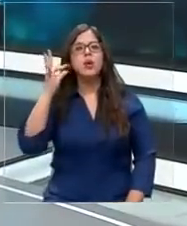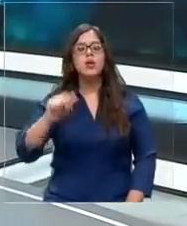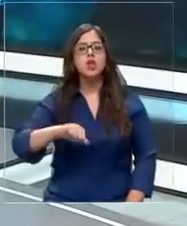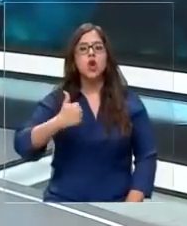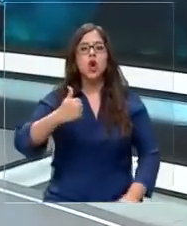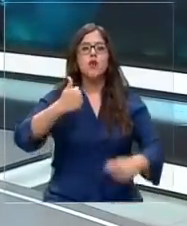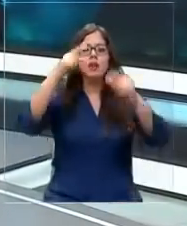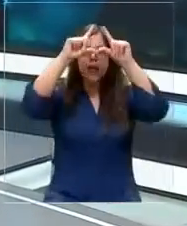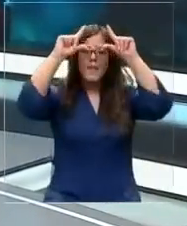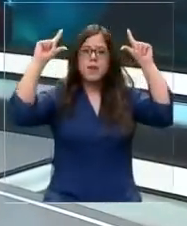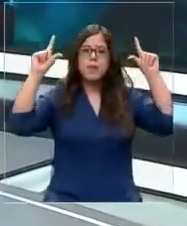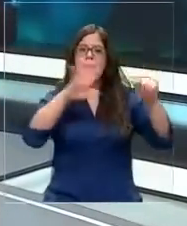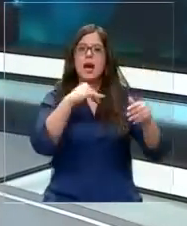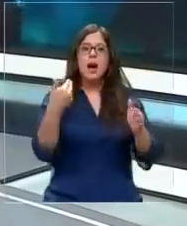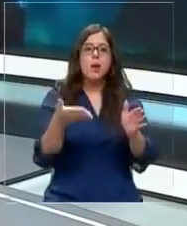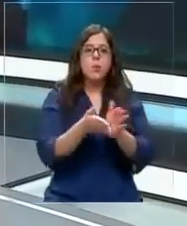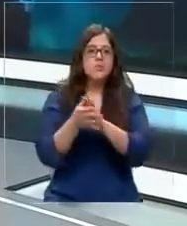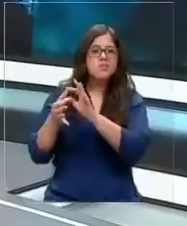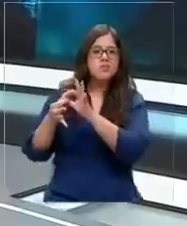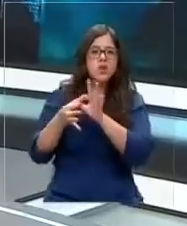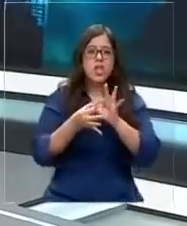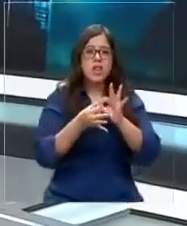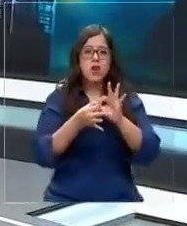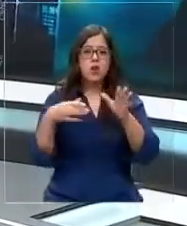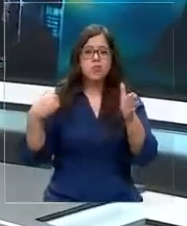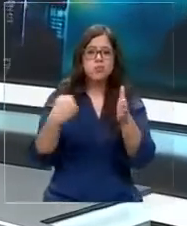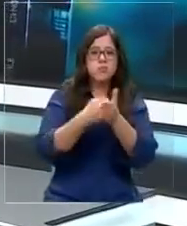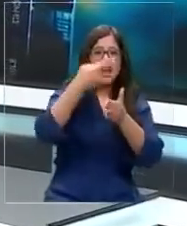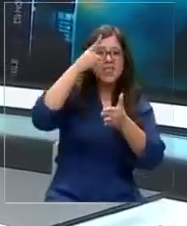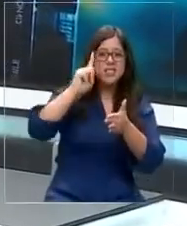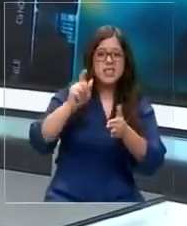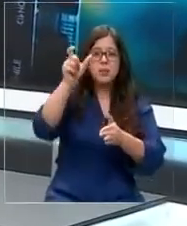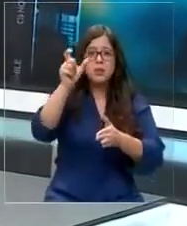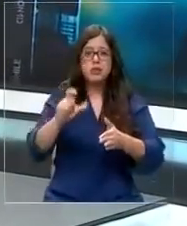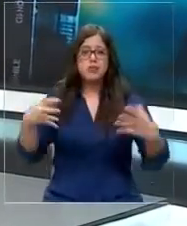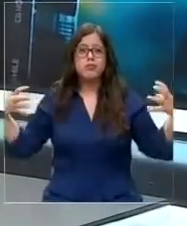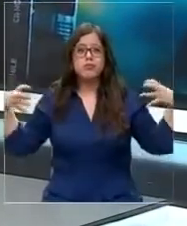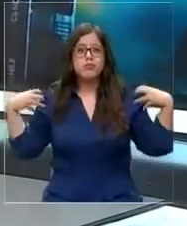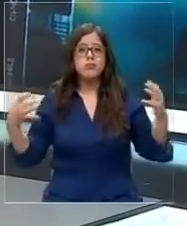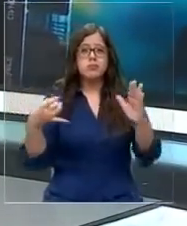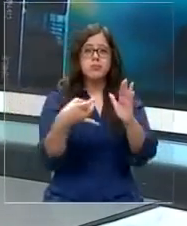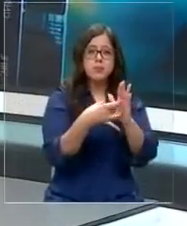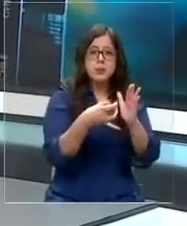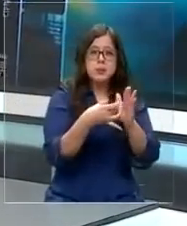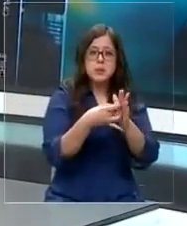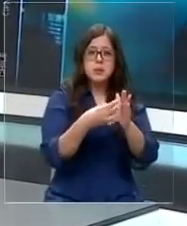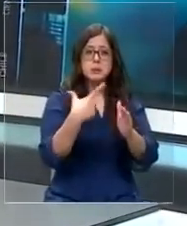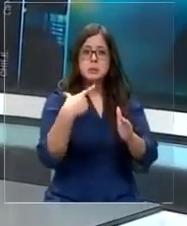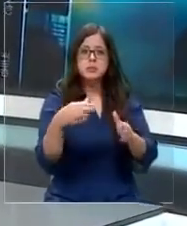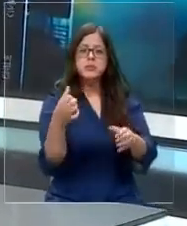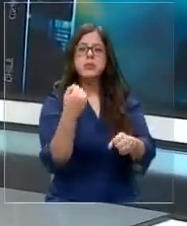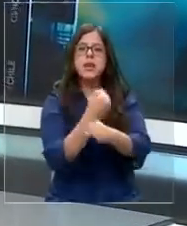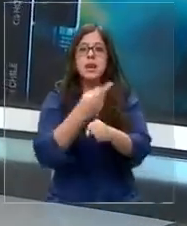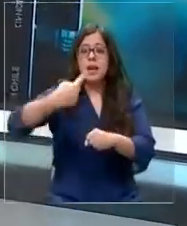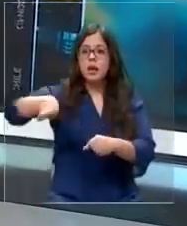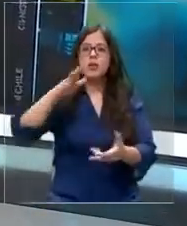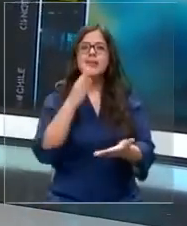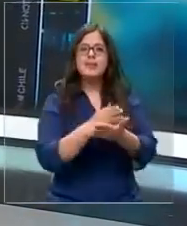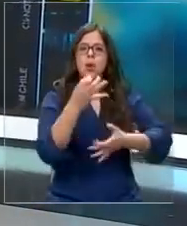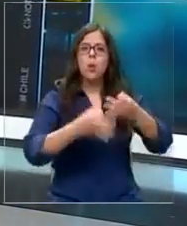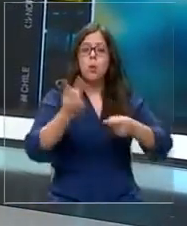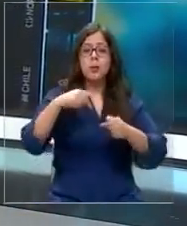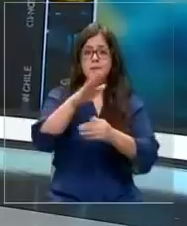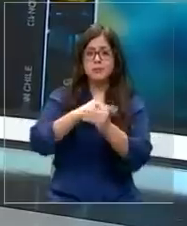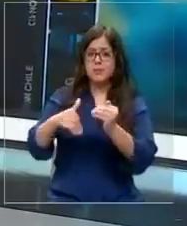muerta al ser chocada por un delincuente que iba huyendo de carabineros. Exigen justicia por su hija, pero además piden que